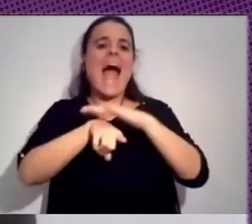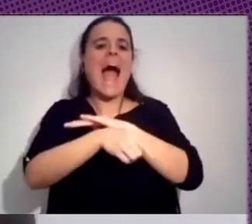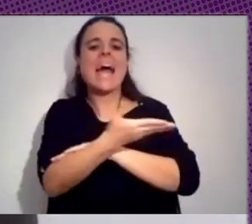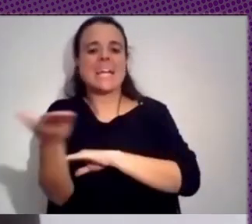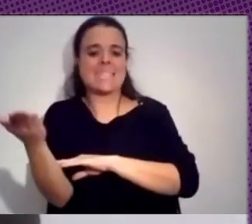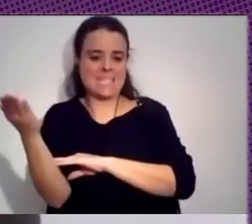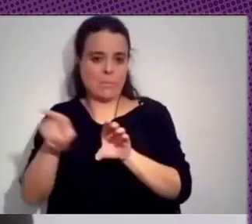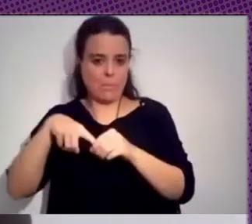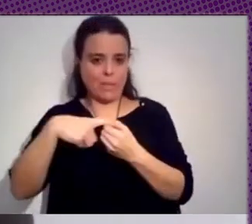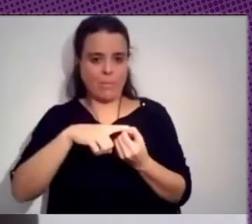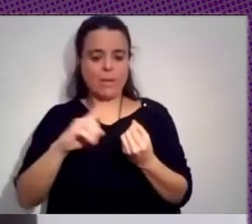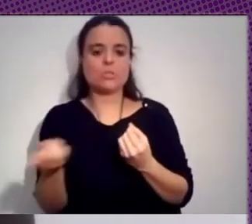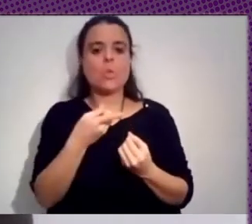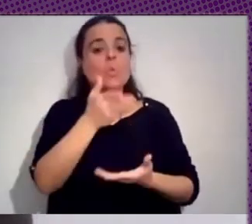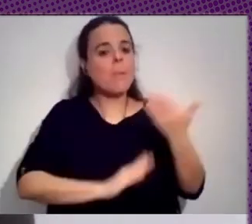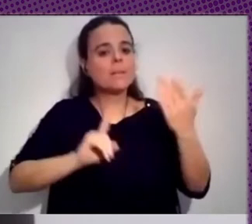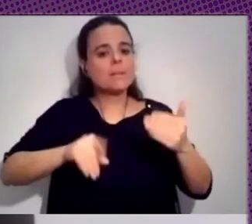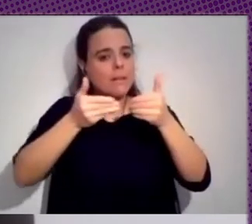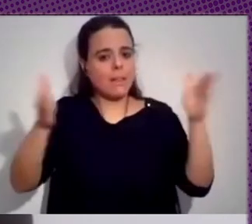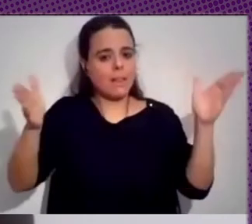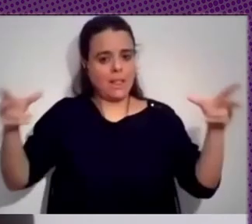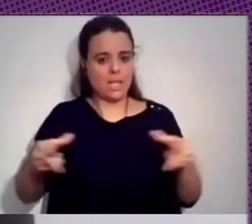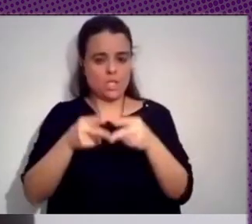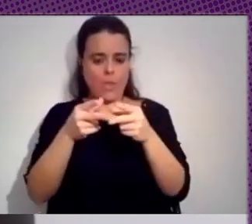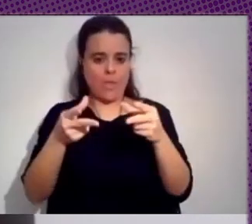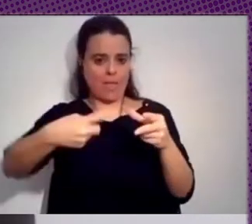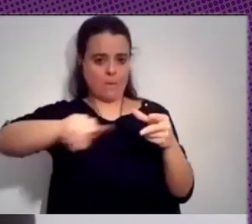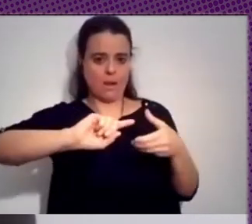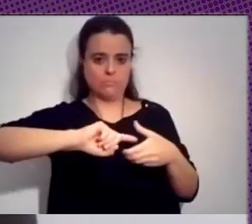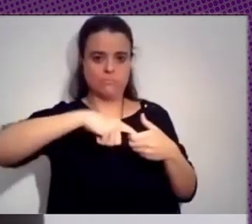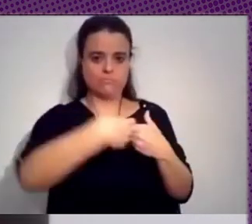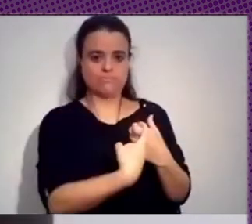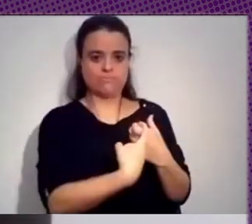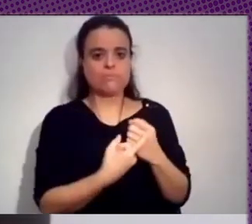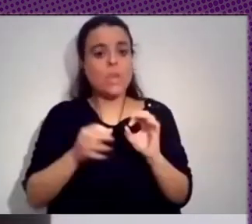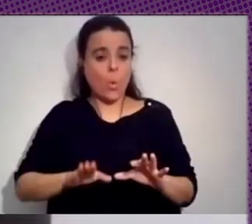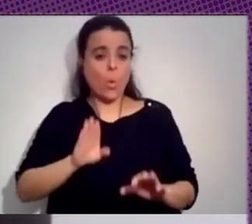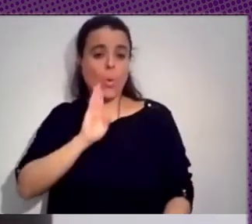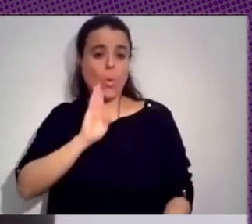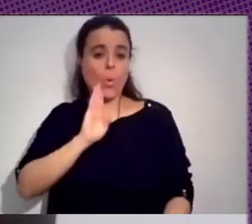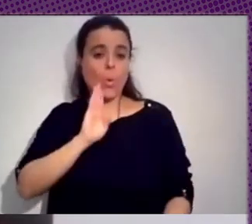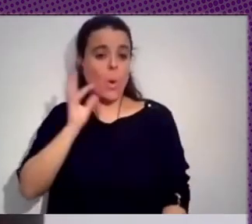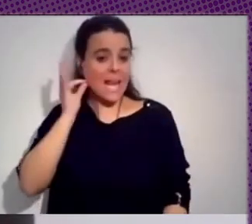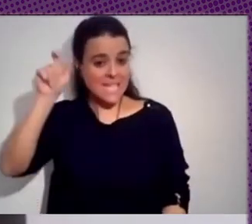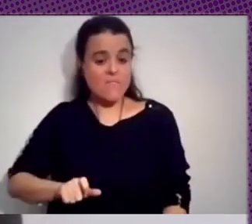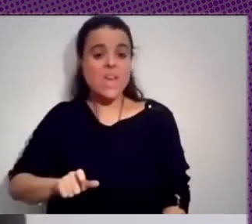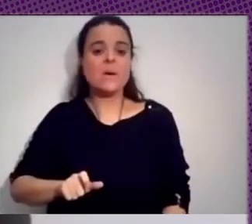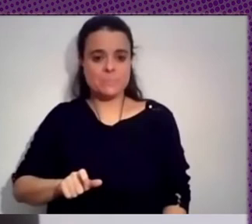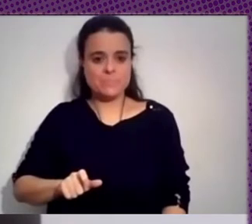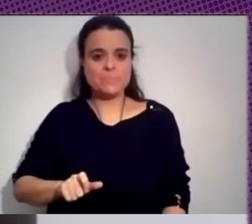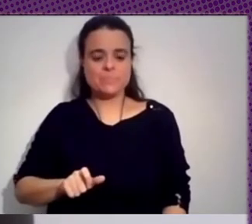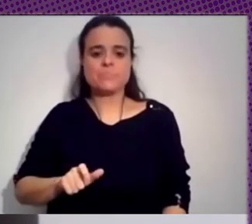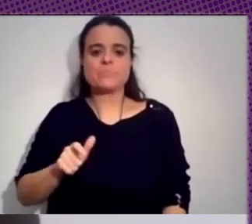parte esté abierta también a la sociedad para participar. Bueno, igual que con Silvia, bueno, el hecho de coincidir con Emiliano, pues la